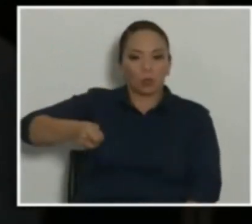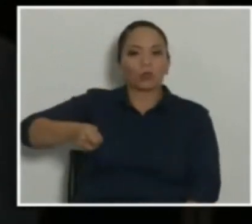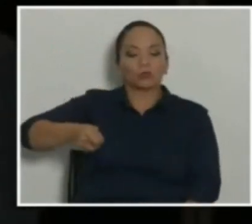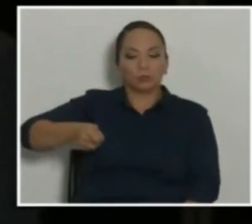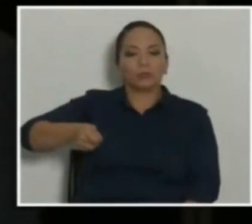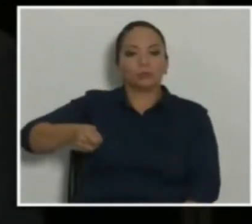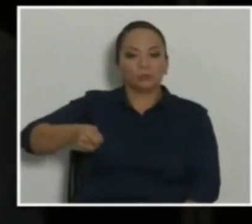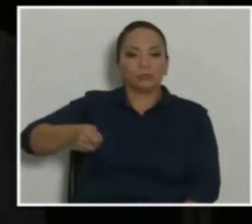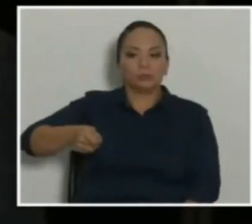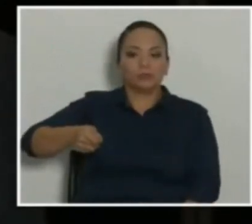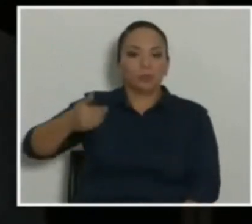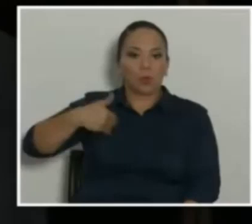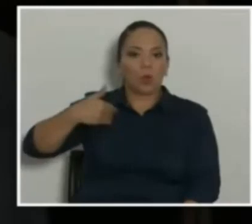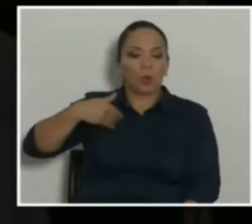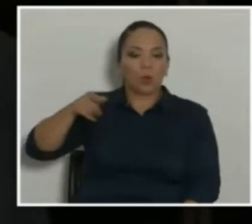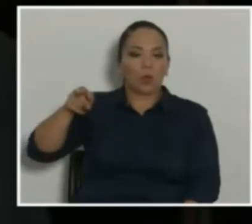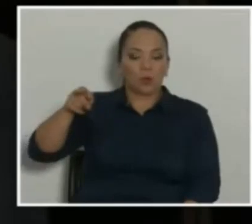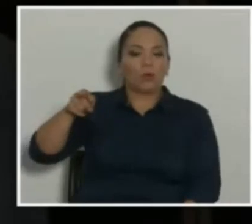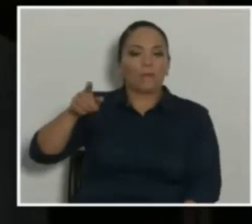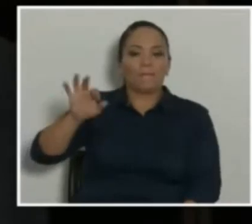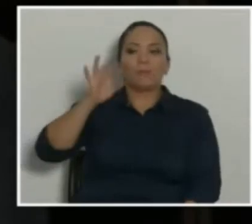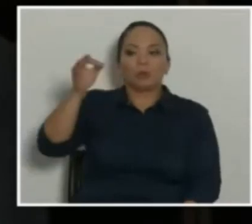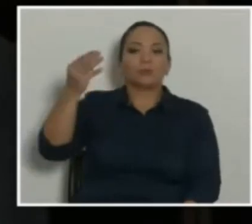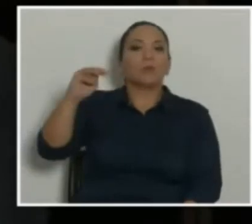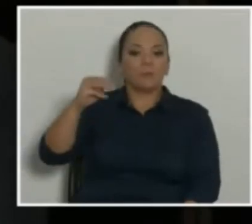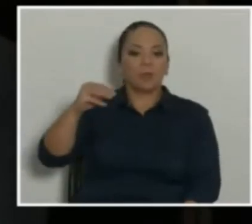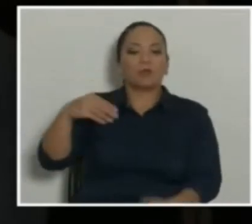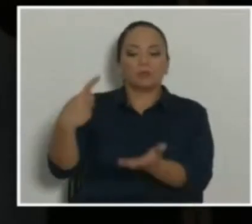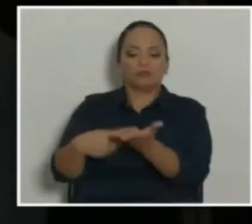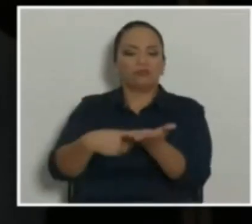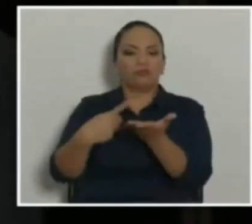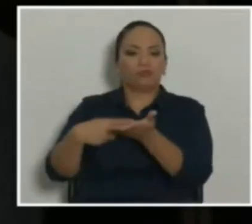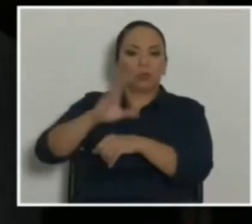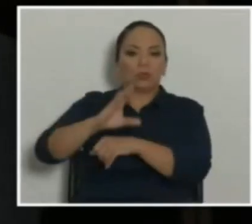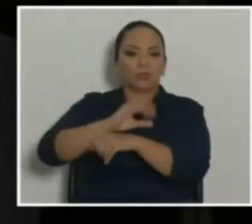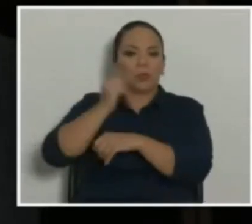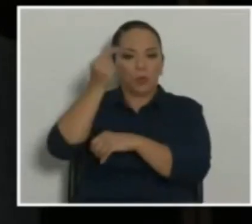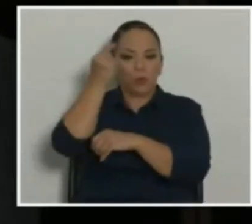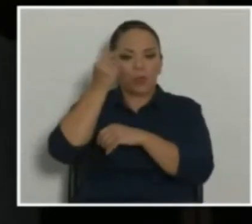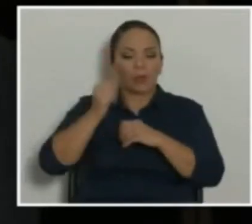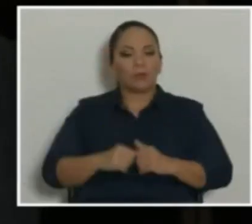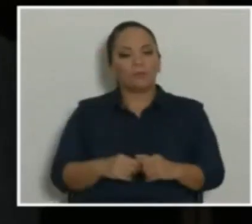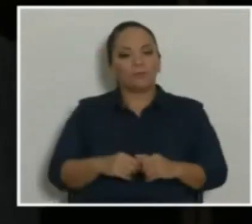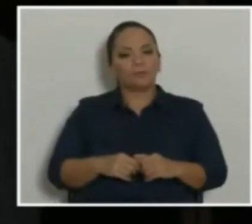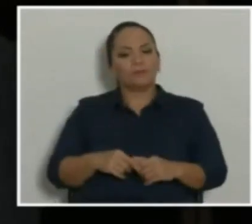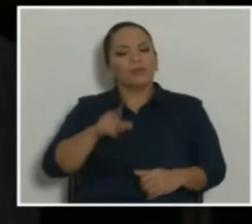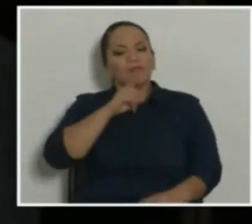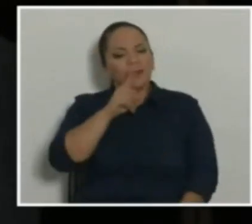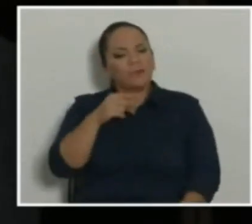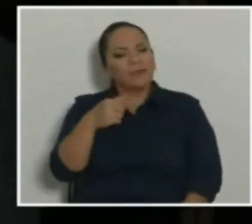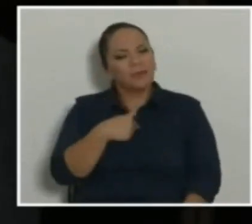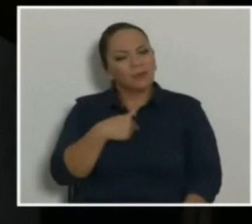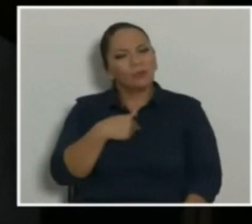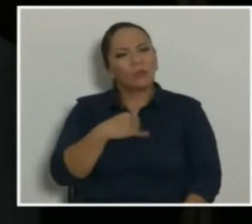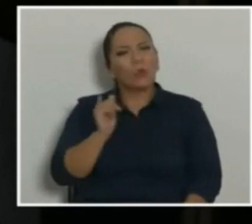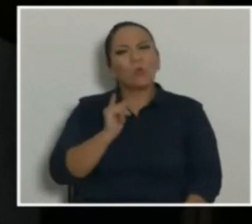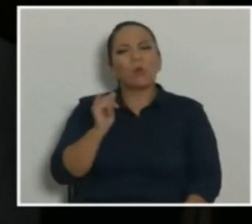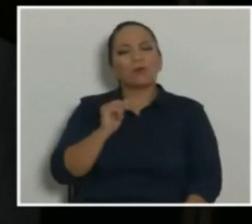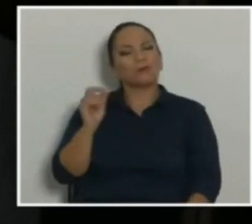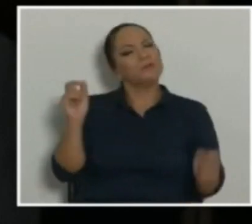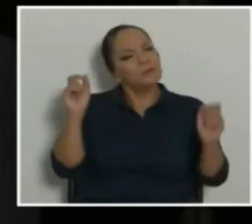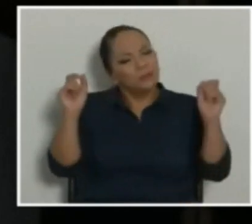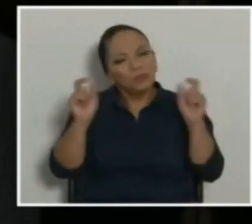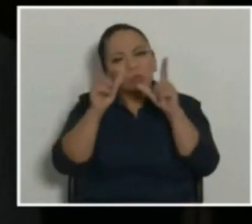en Consejo de Gobierno el próximo miércoles. Es verdad, se queda uno verdaderamente atónito.